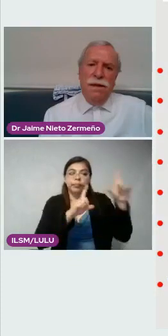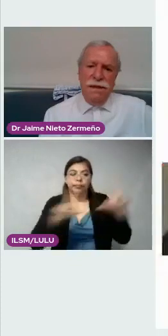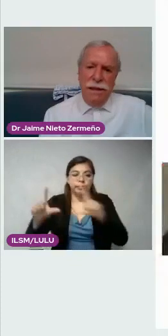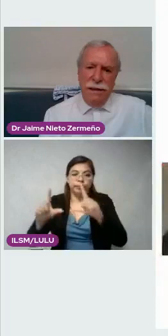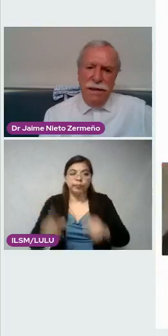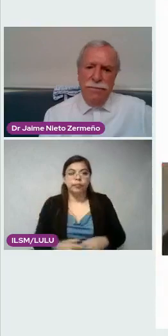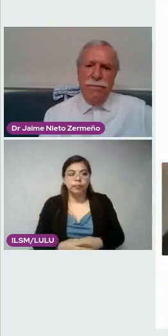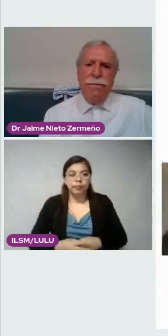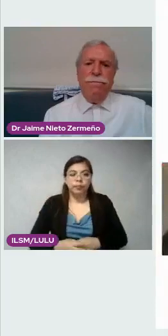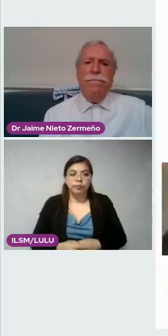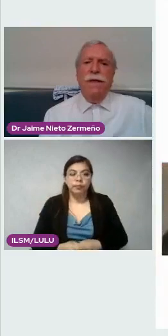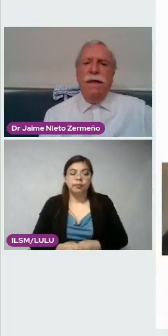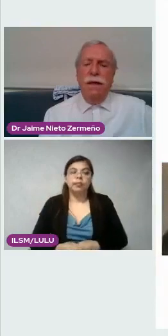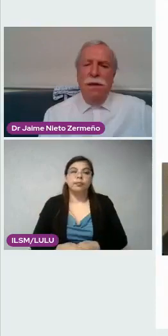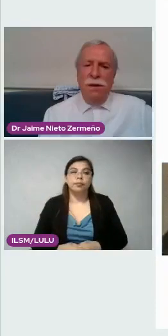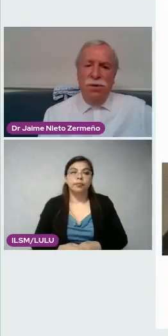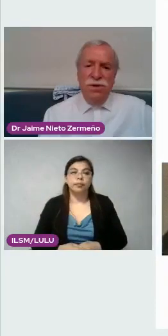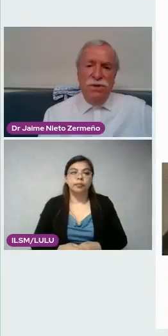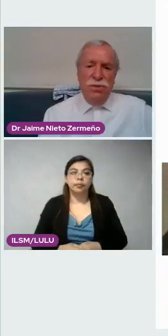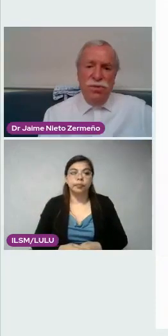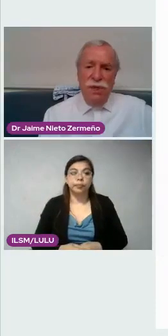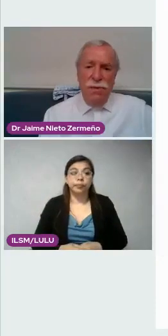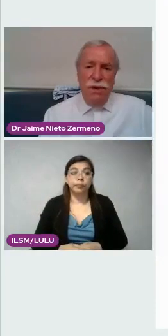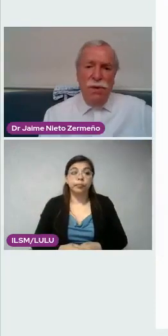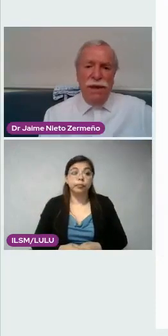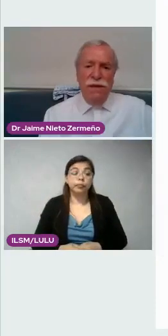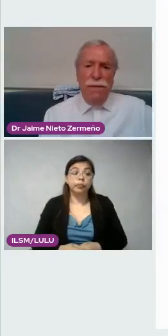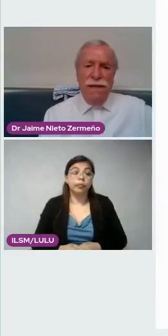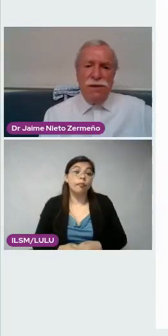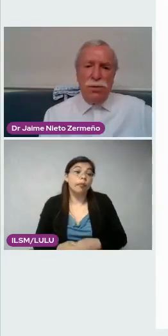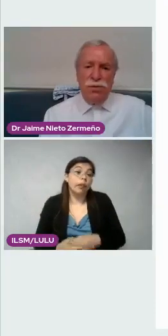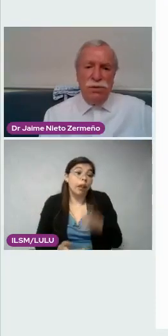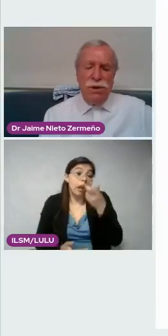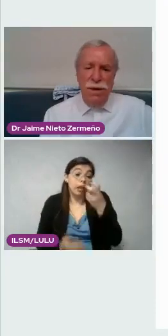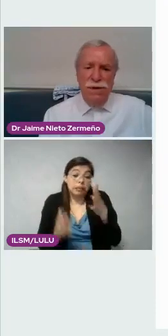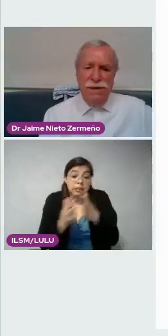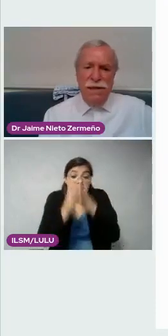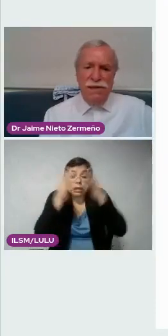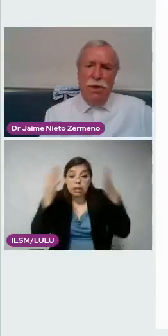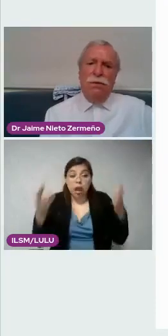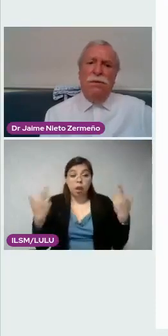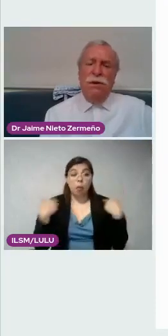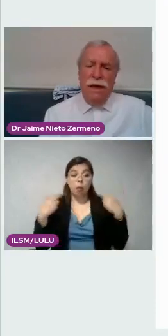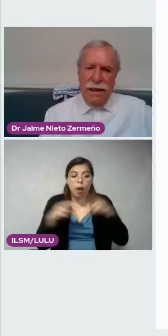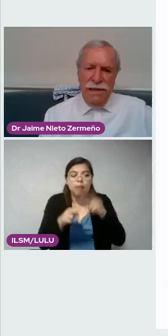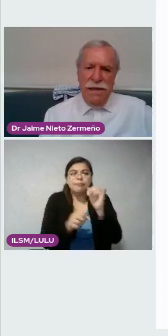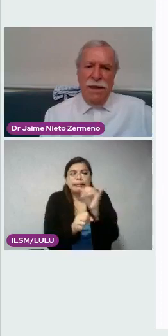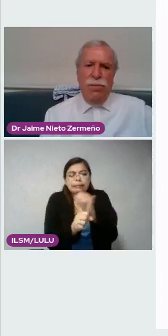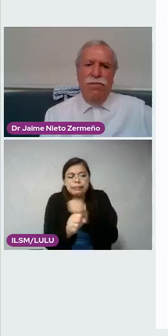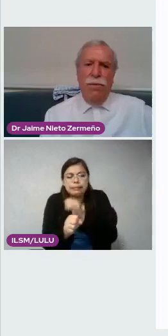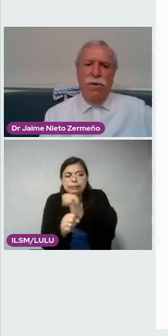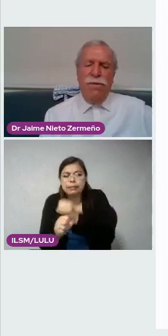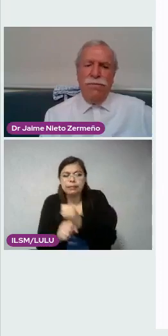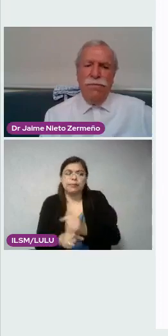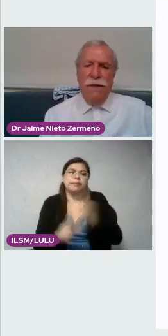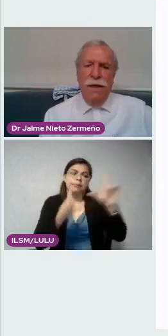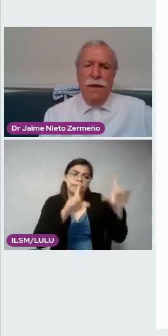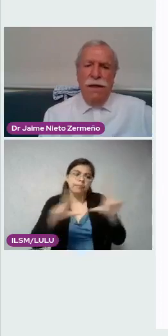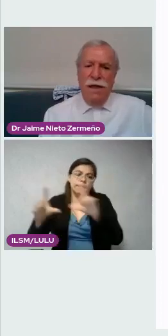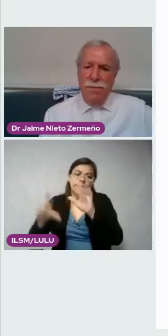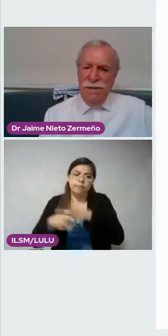La siguiente. Entonces, todos se han habido grandes maestros. Investigación. La que sigue, por favor.